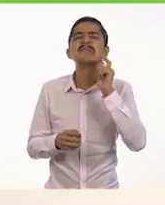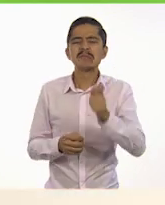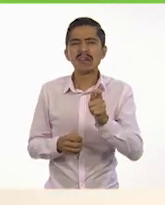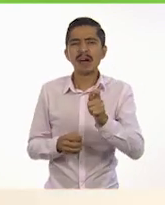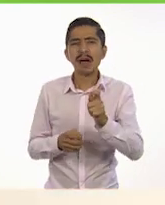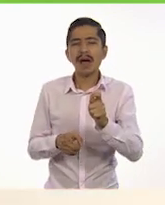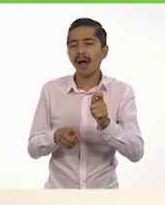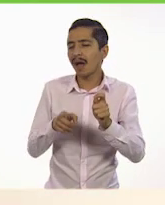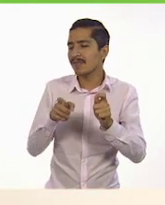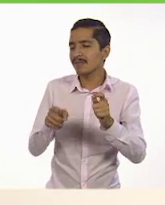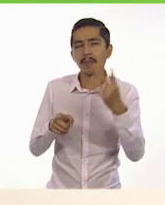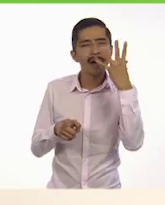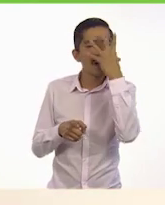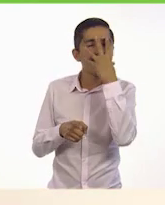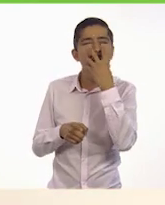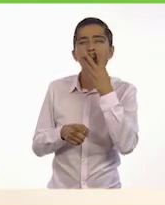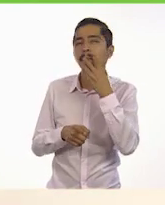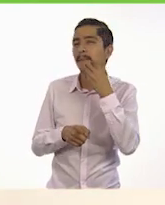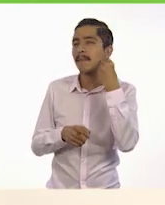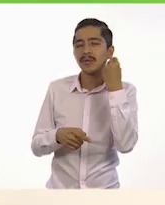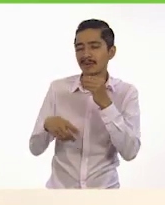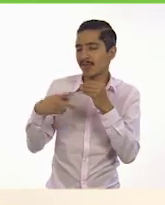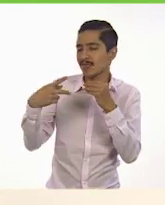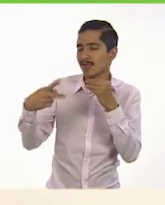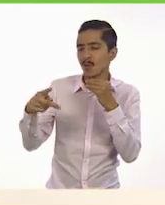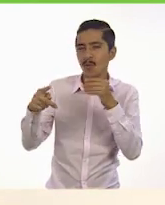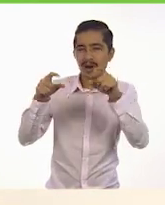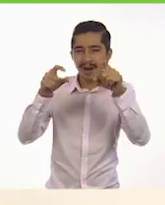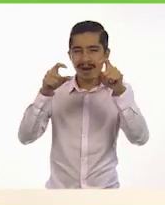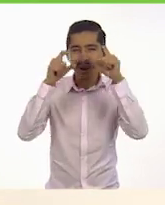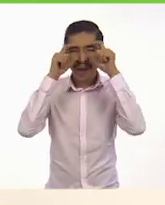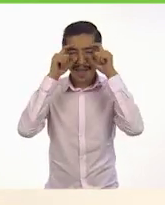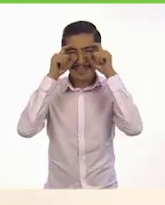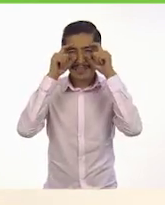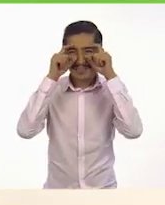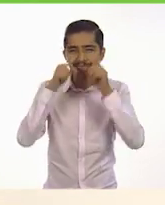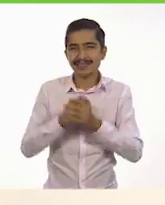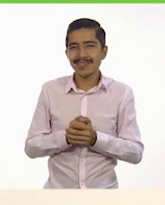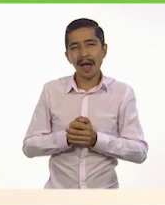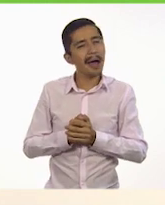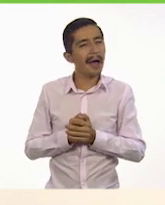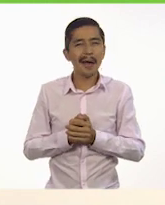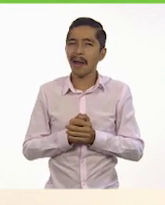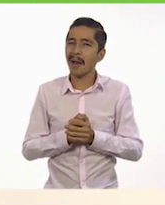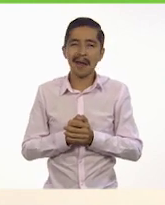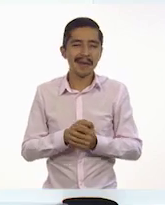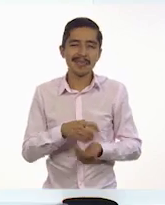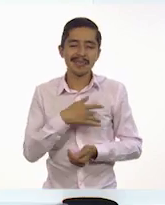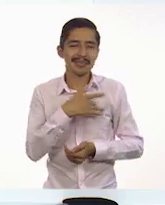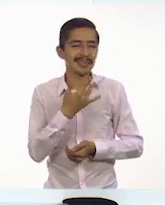hermosa con tus lentes. Ay, qué romántico león. Sí.